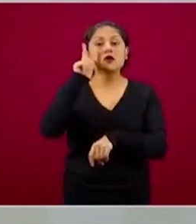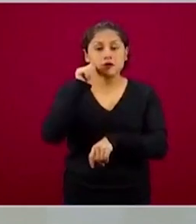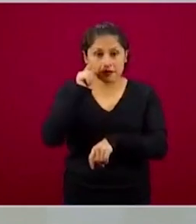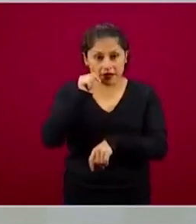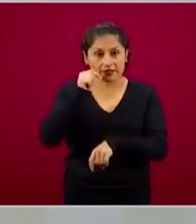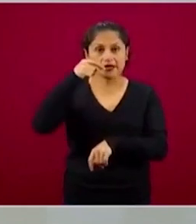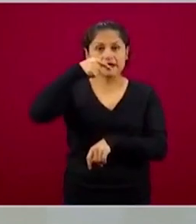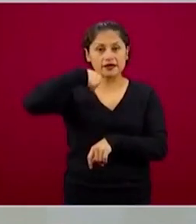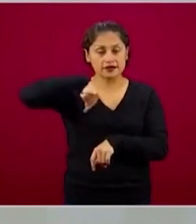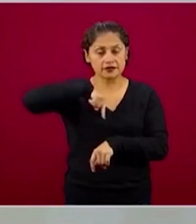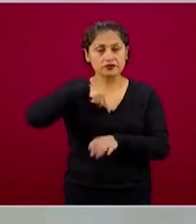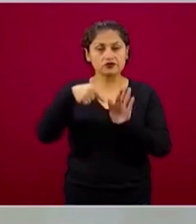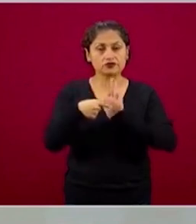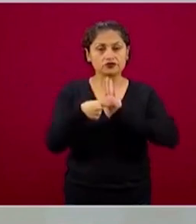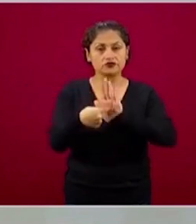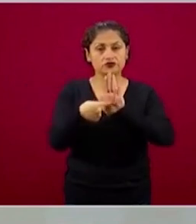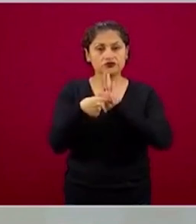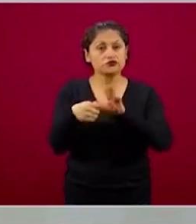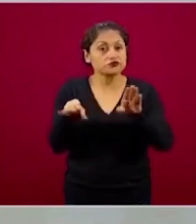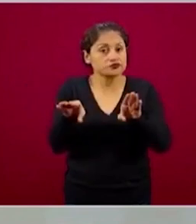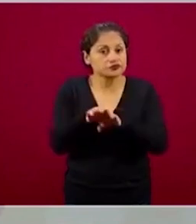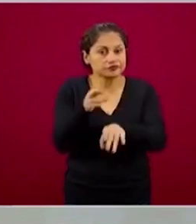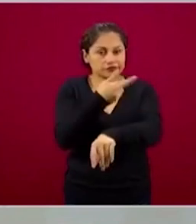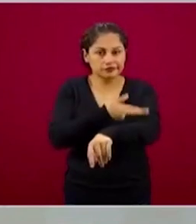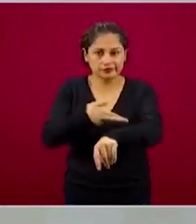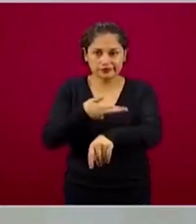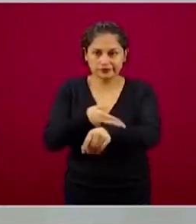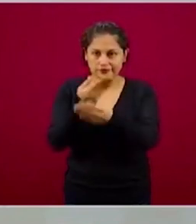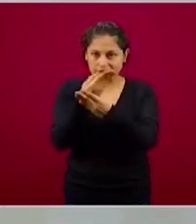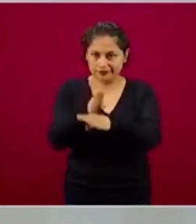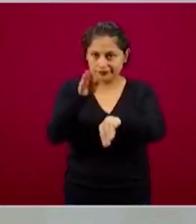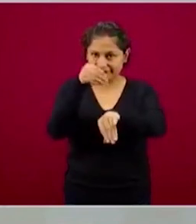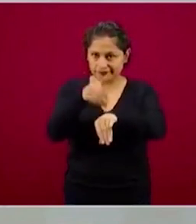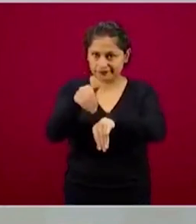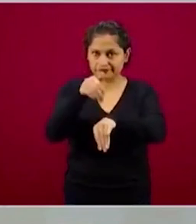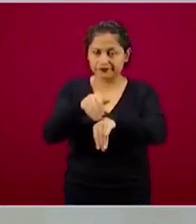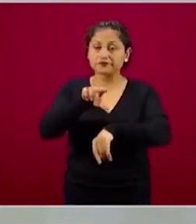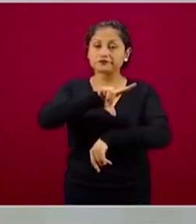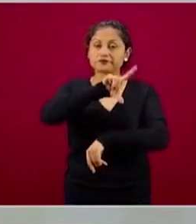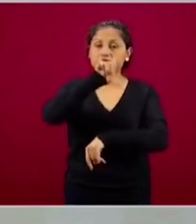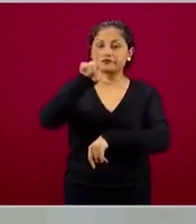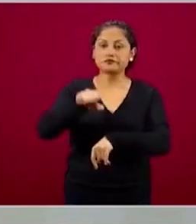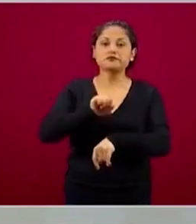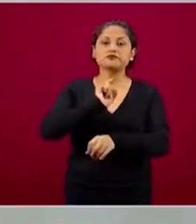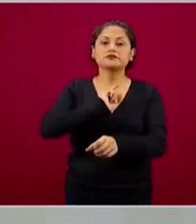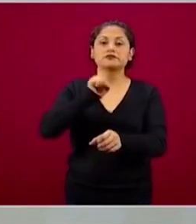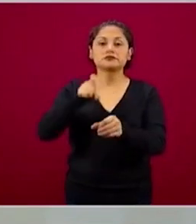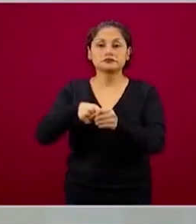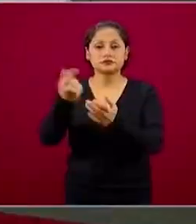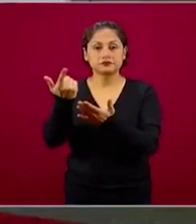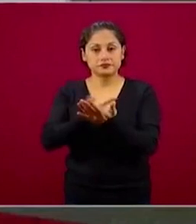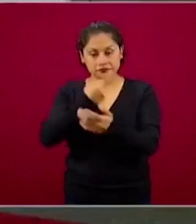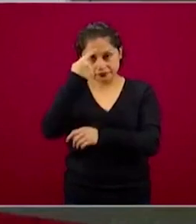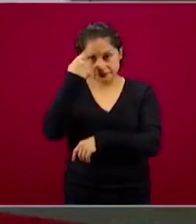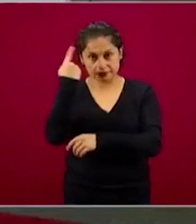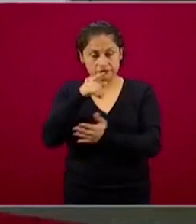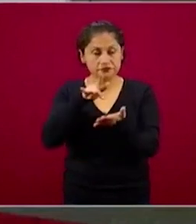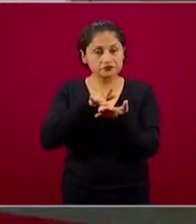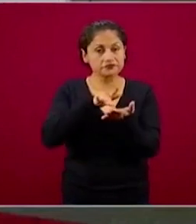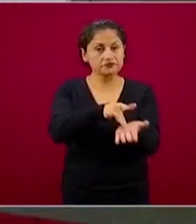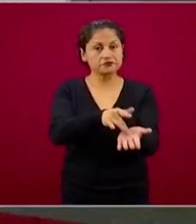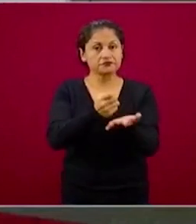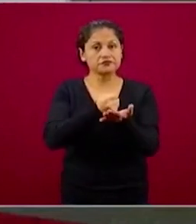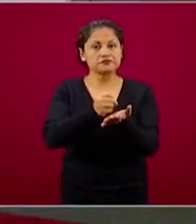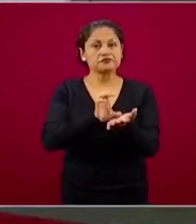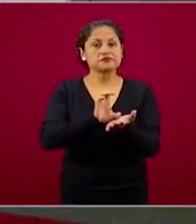los pasos a seguir para obtener esa tarjeta bancaria y obtener el apoyo de 25 mil pesos. Nos